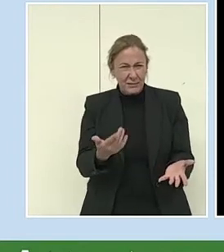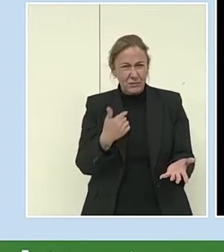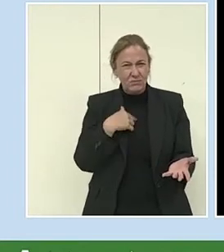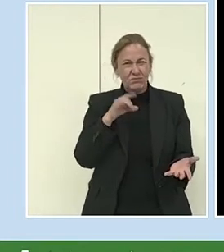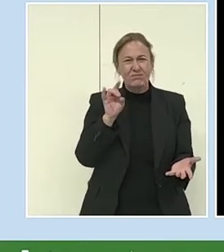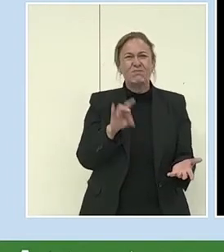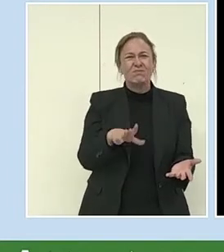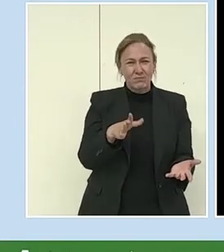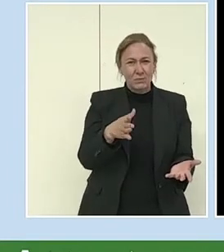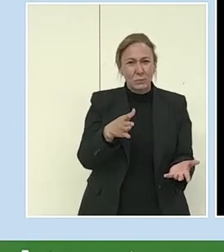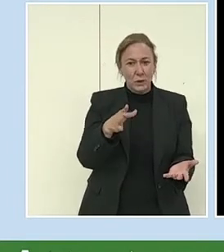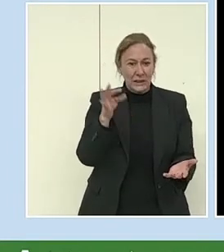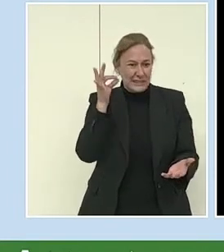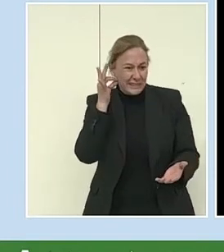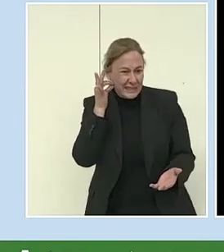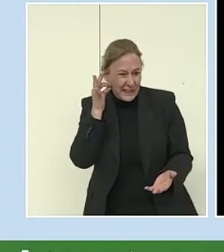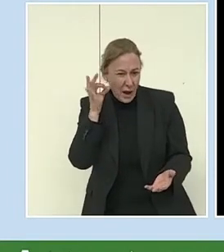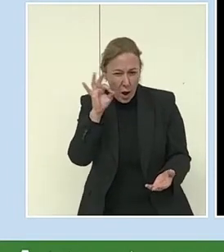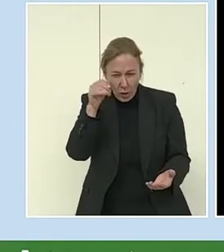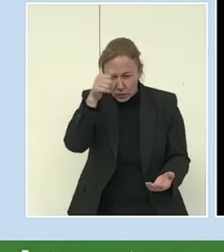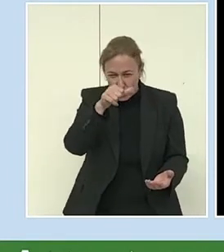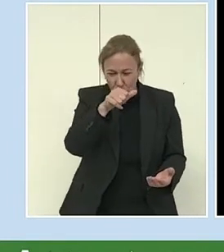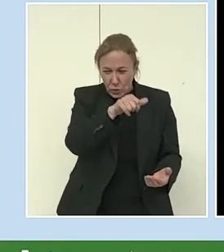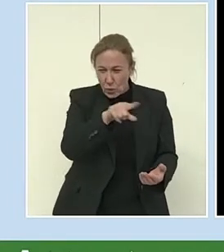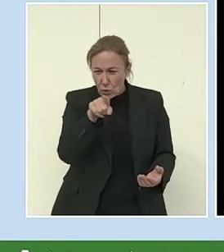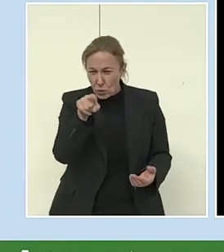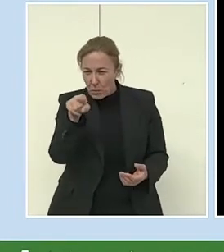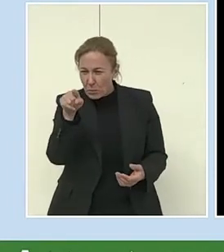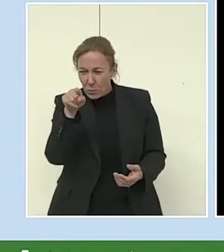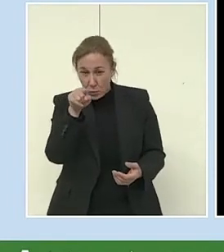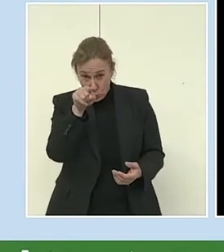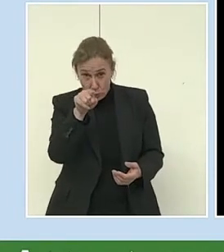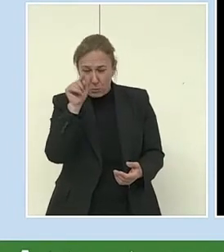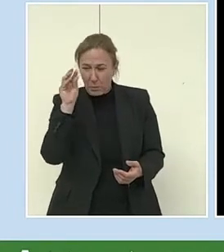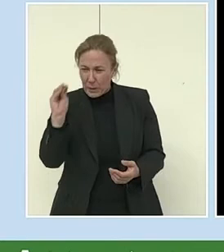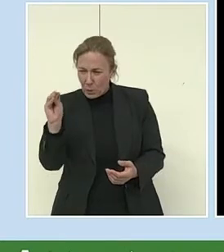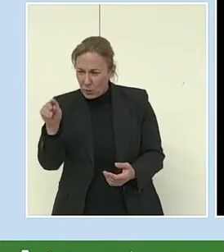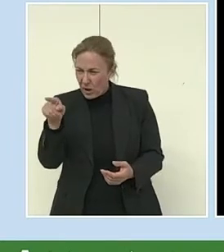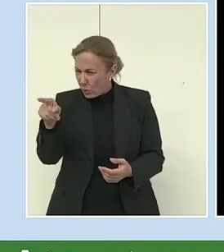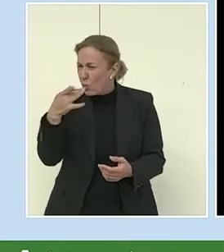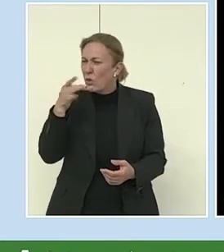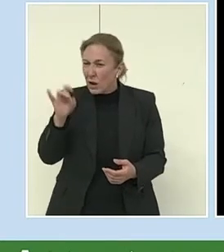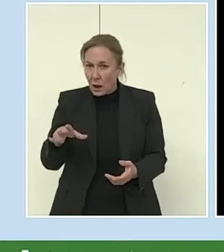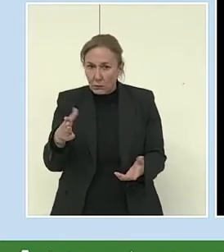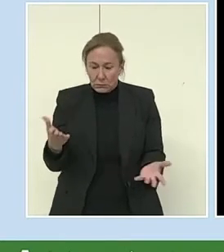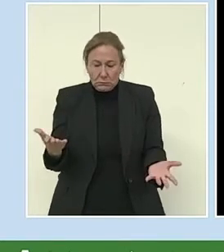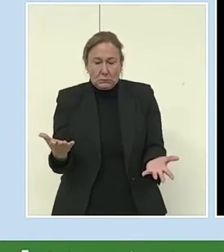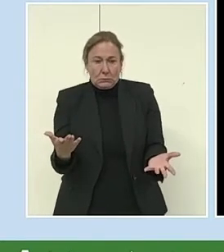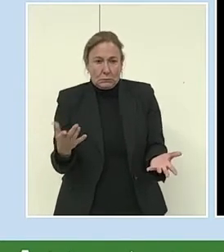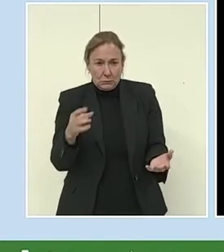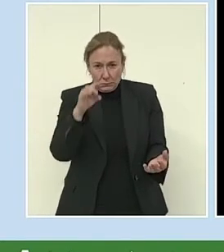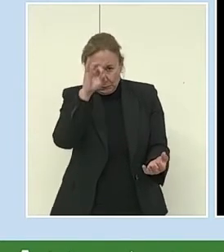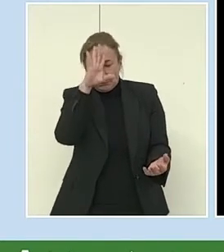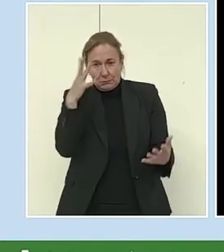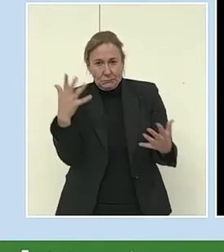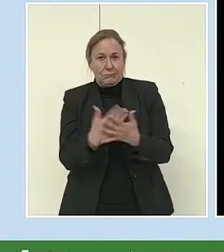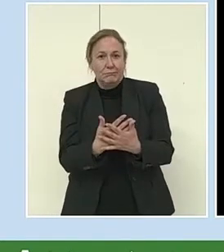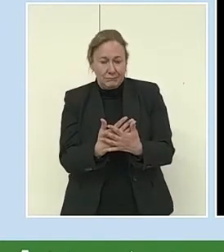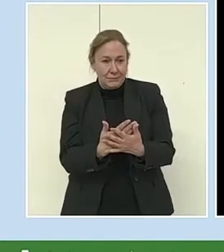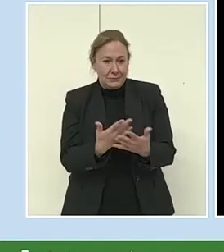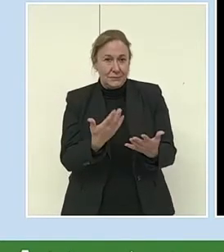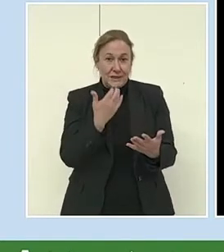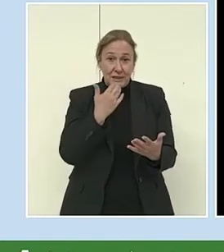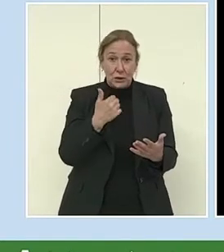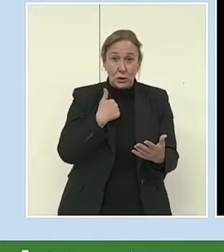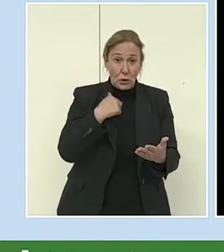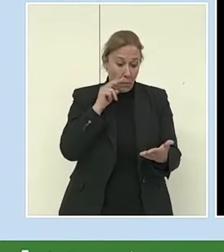chica o a un chico preguntarle quién soy yo es algo que igual nadie se lo ha preguntado en su vida. Claro, si yo me atengo, por ejemplo, a lo que dice